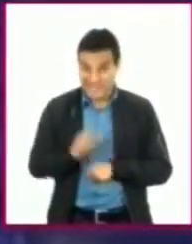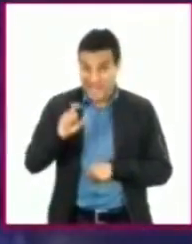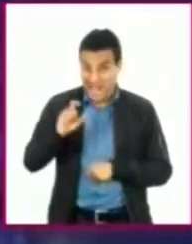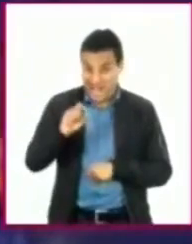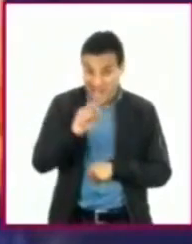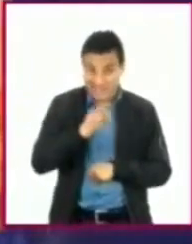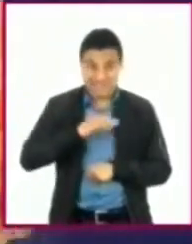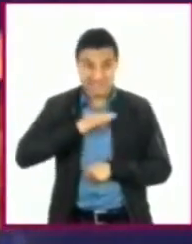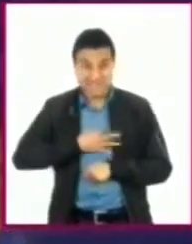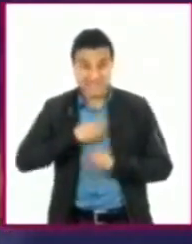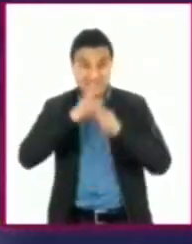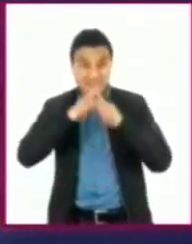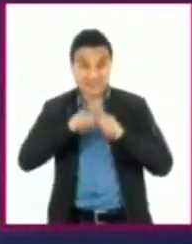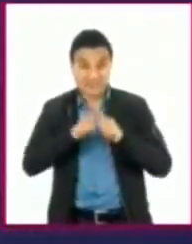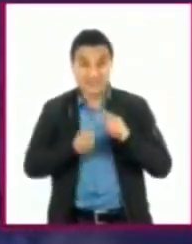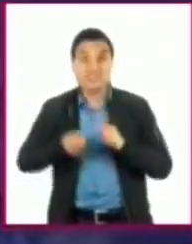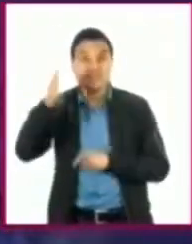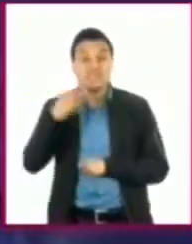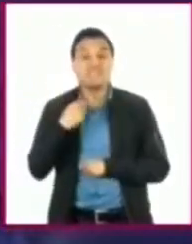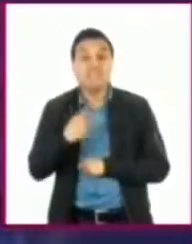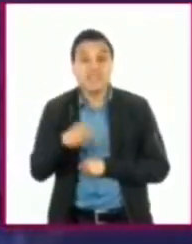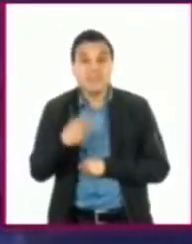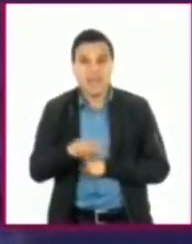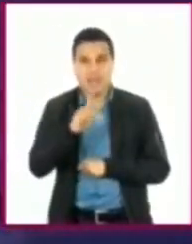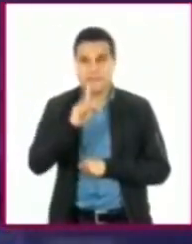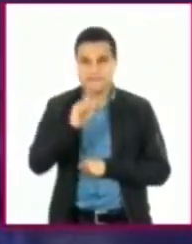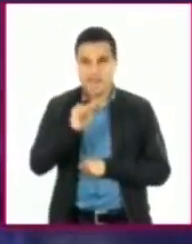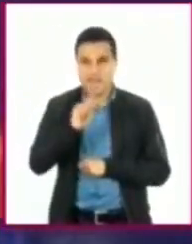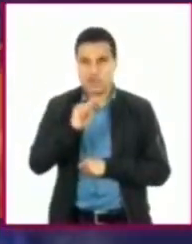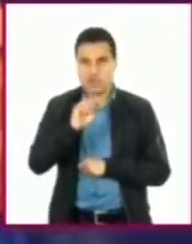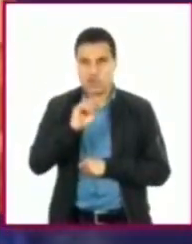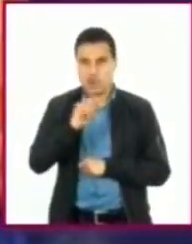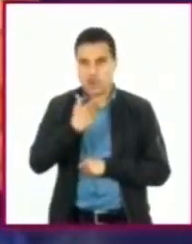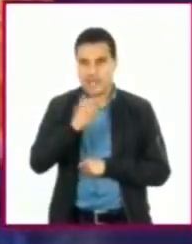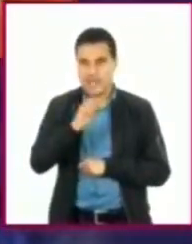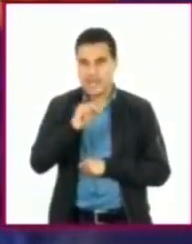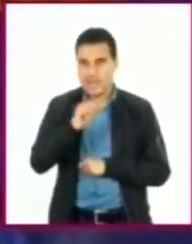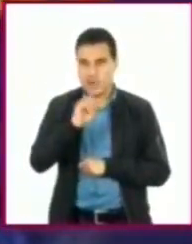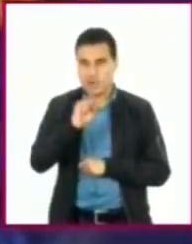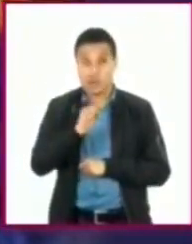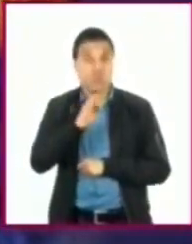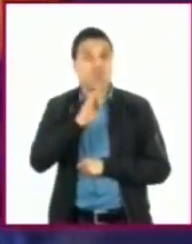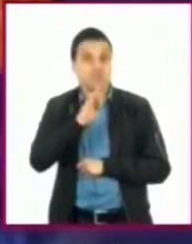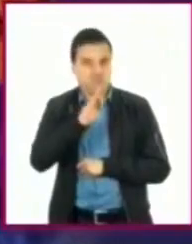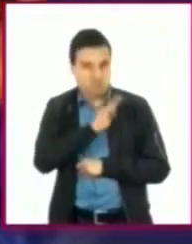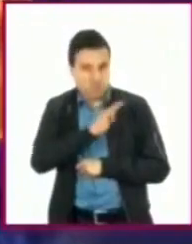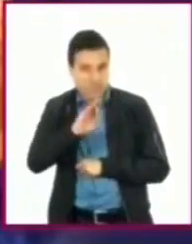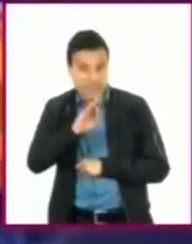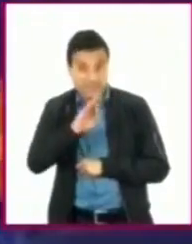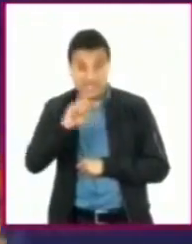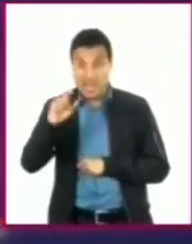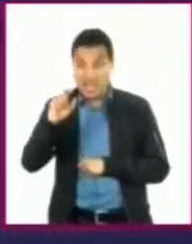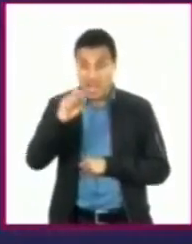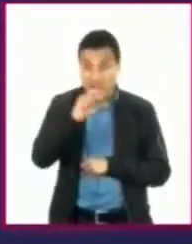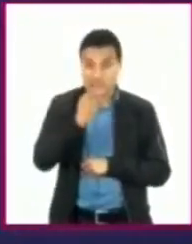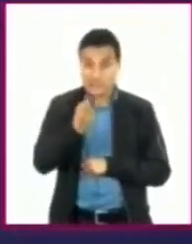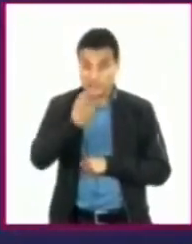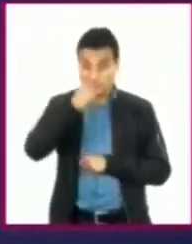también nos llamamos patógenos y somos capaces de cambiar cómo te sientes y funcionas.